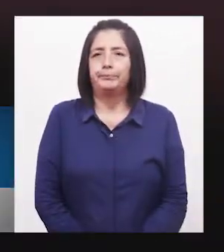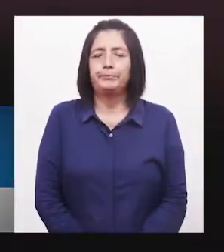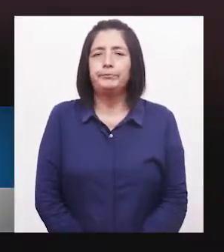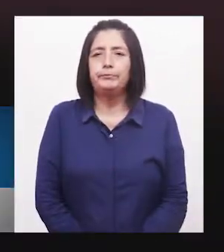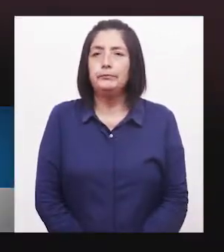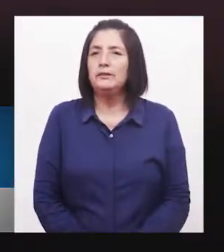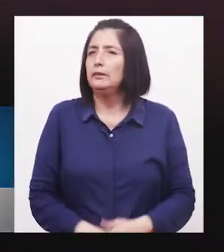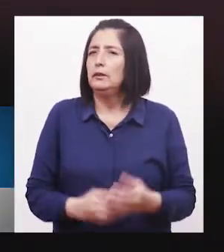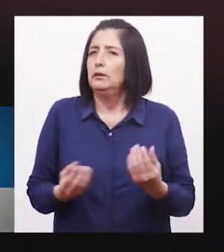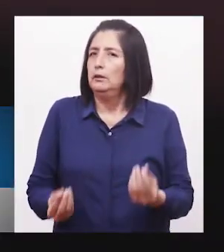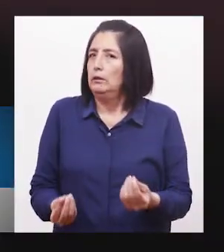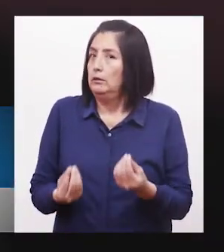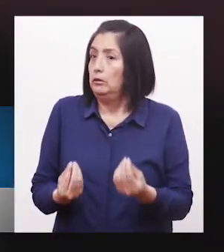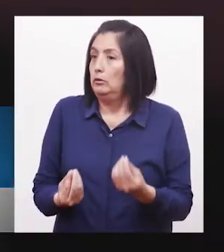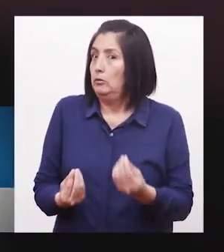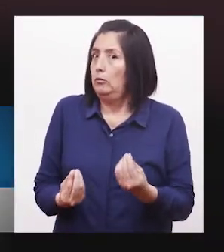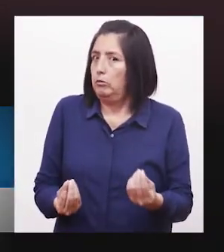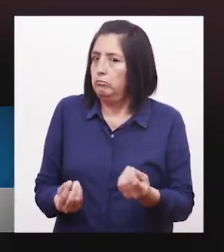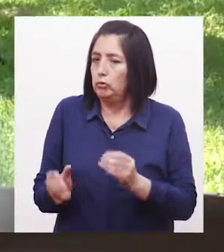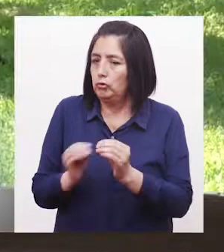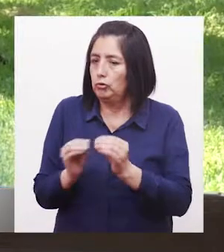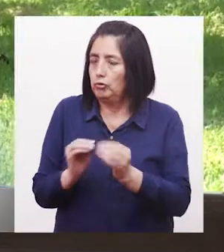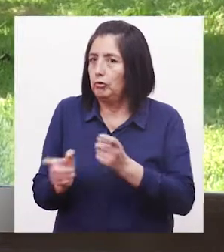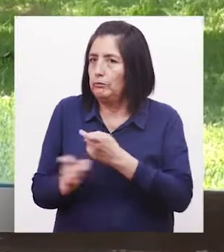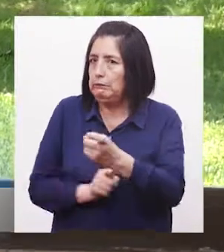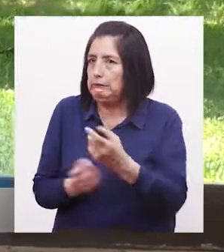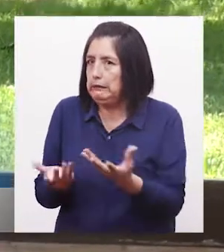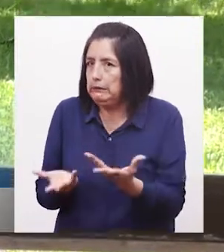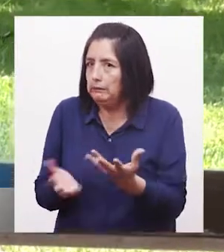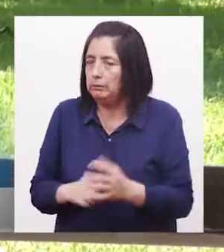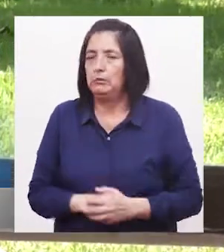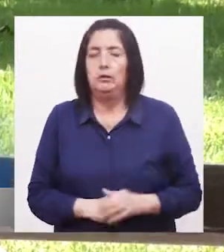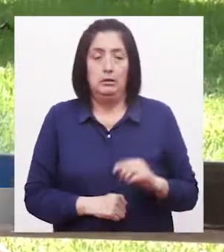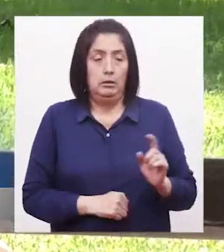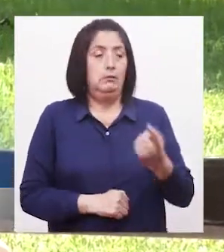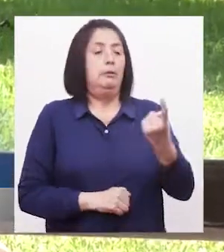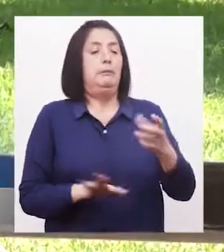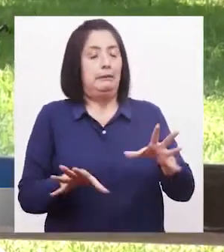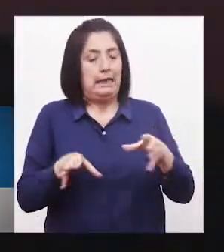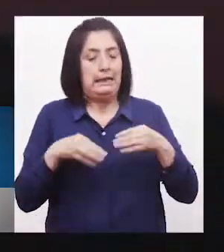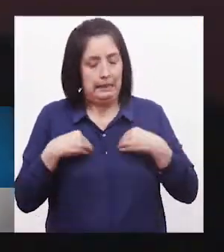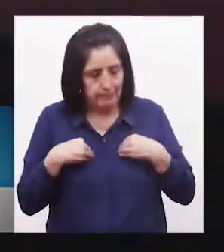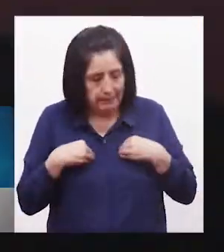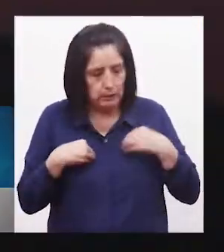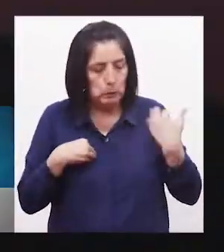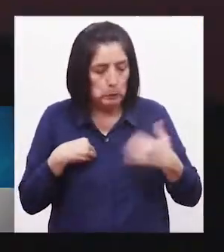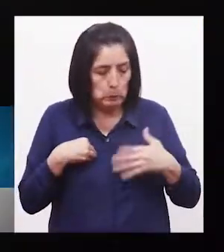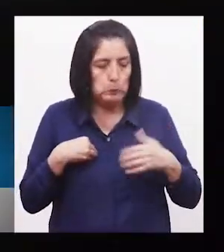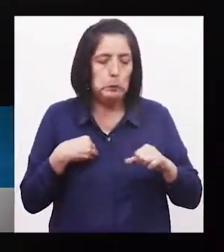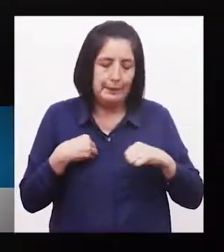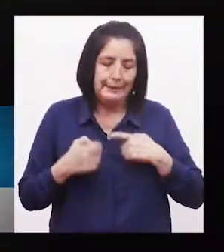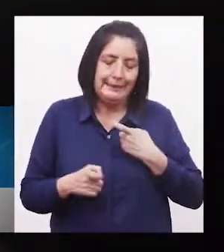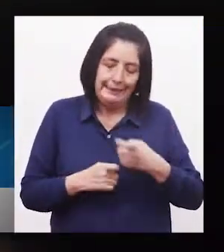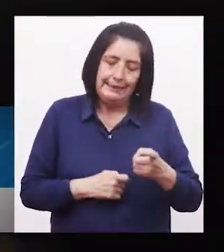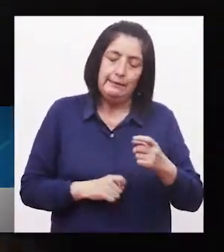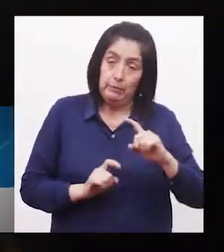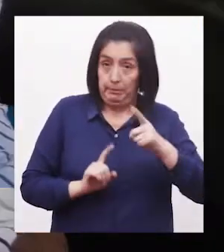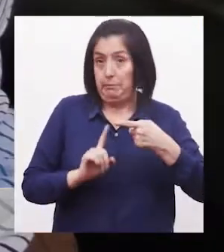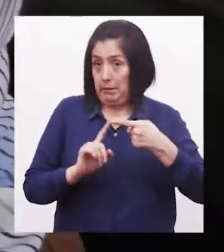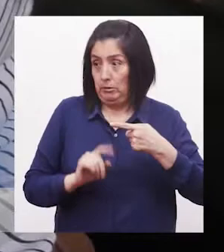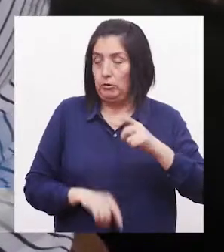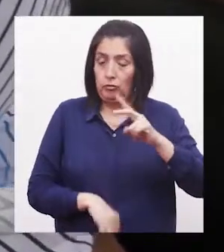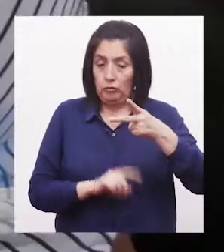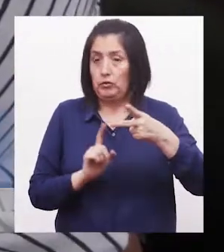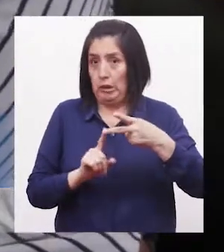¿Y de qué manera reparamos el daño? Lo primero es reconocer el daño que se ha hecho En segundo lugar,